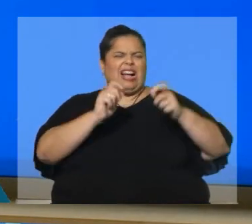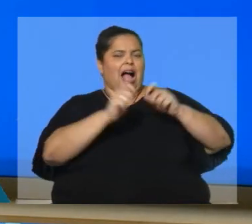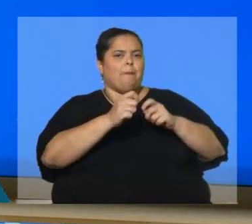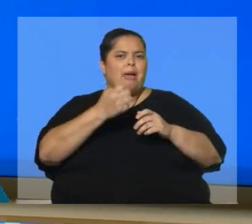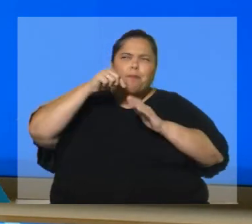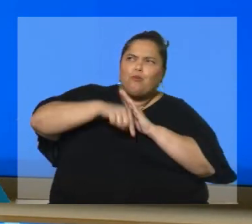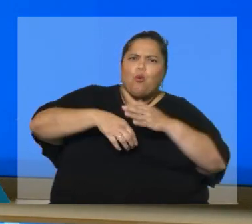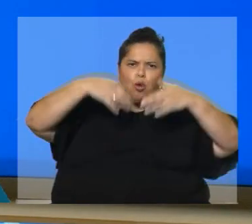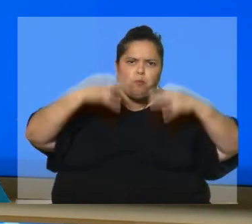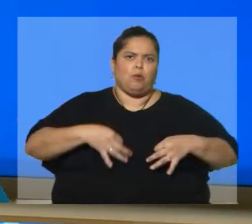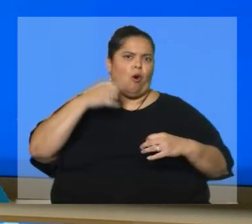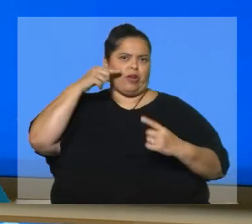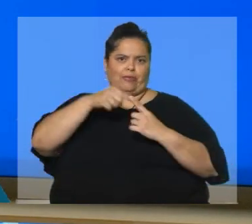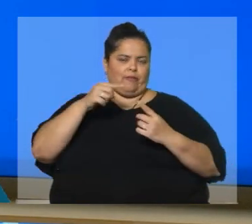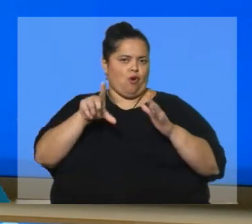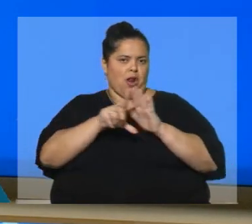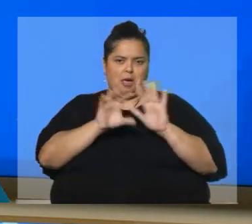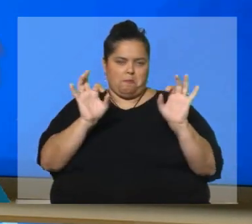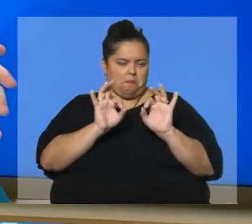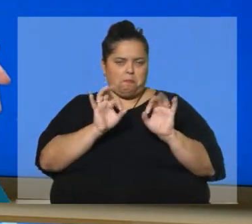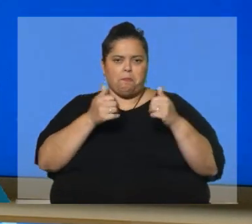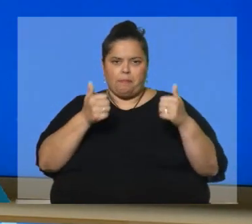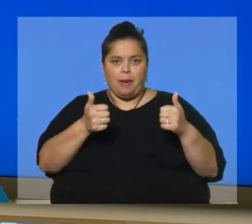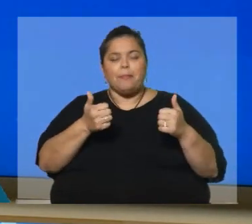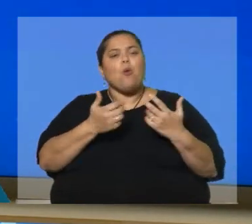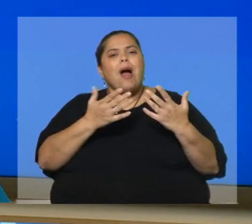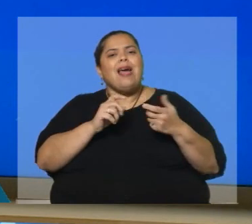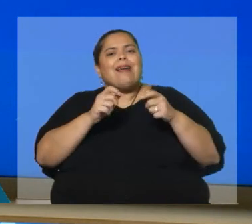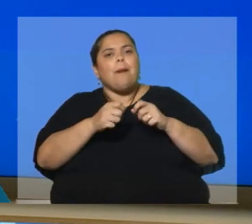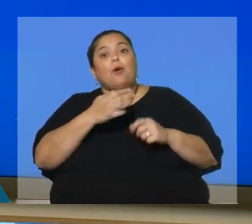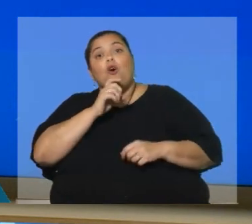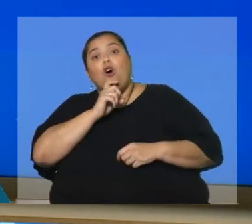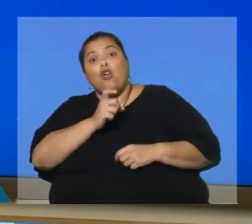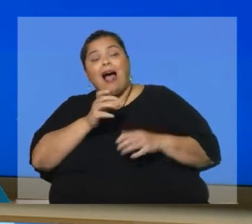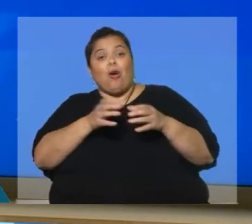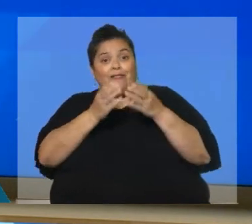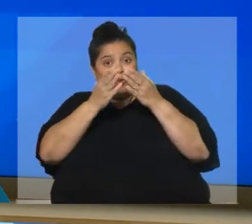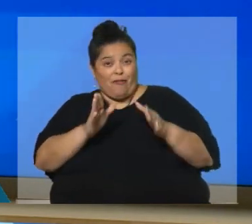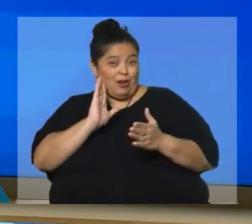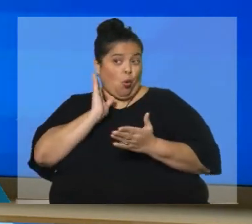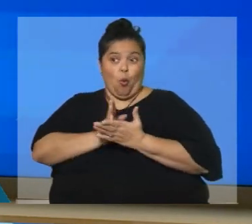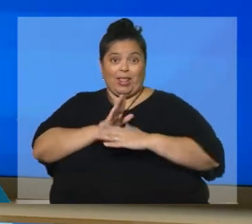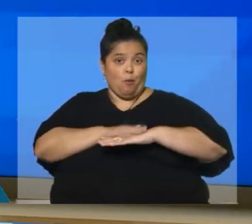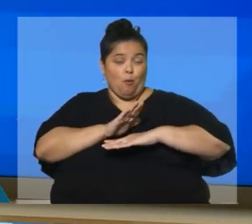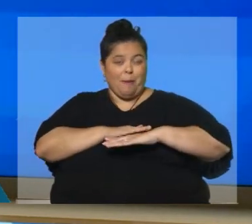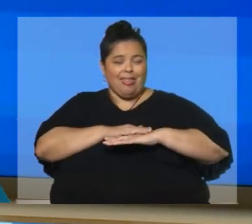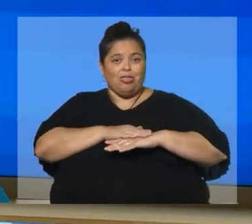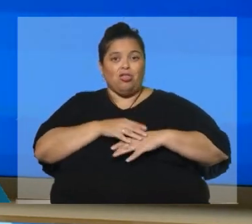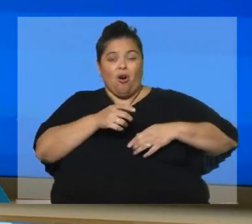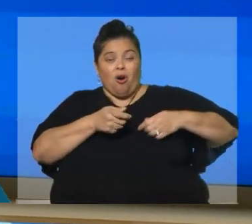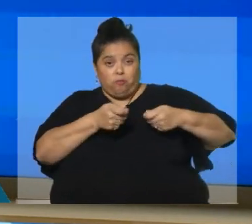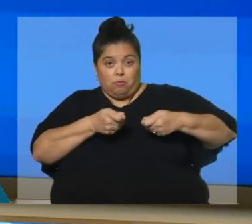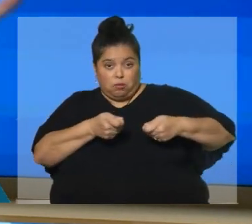esos cambios que, sobre todo el Partido Colorado y Cabildo Abierto, ¿no? A última hora fueron los que allí estuvieron haciendo